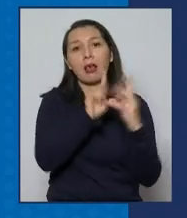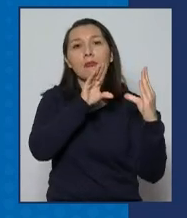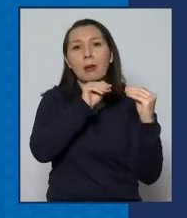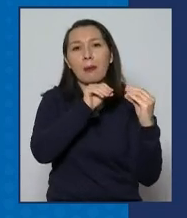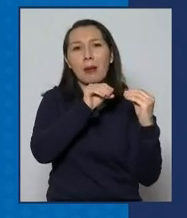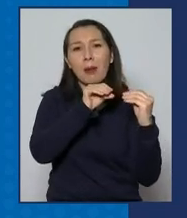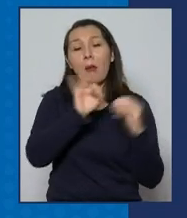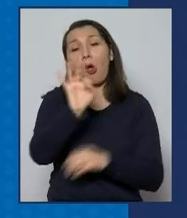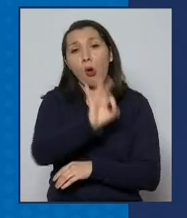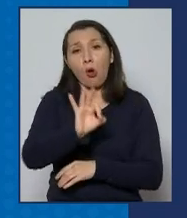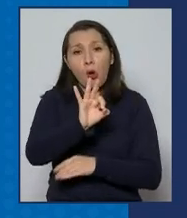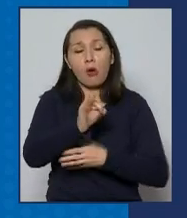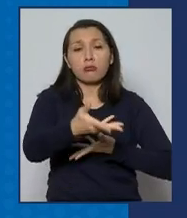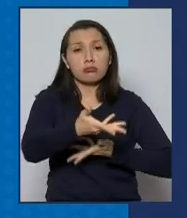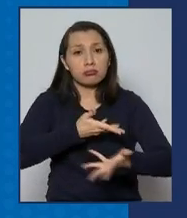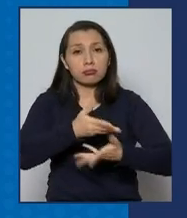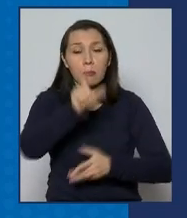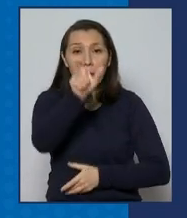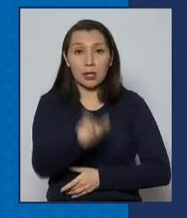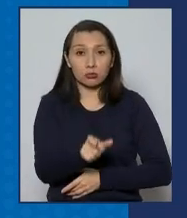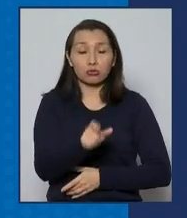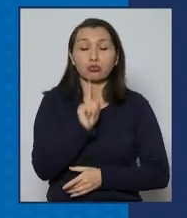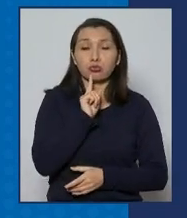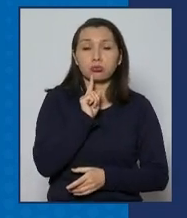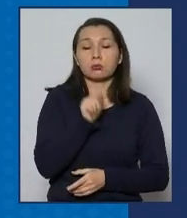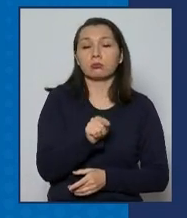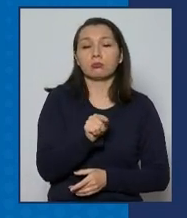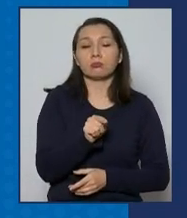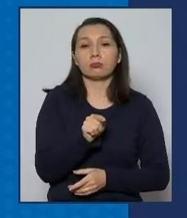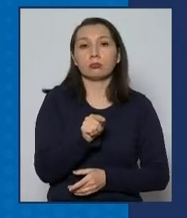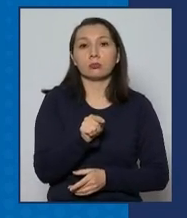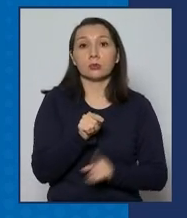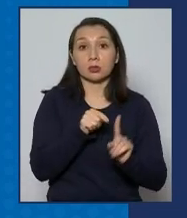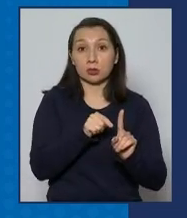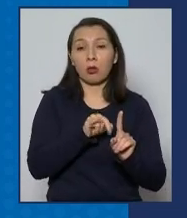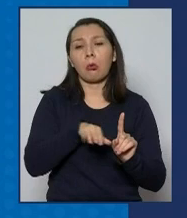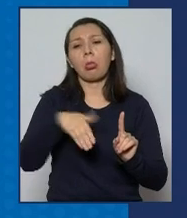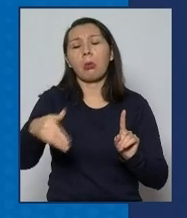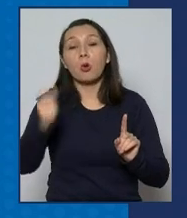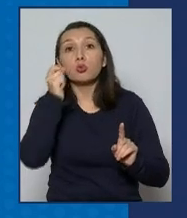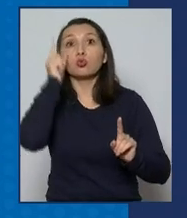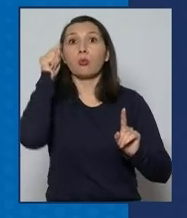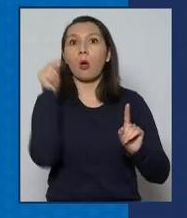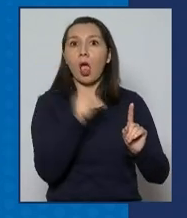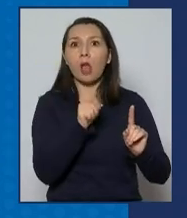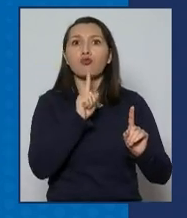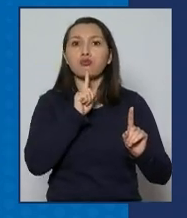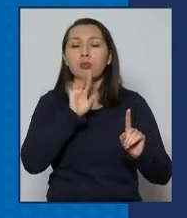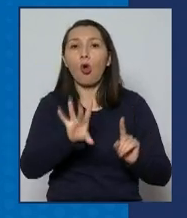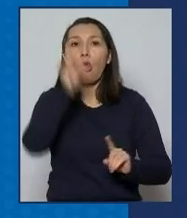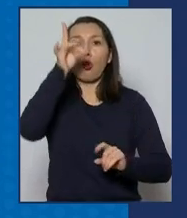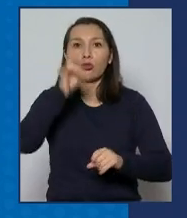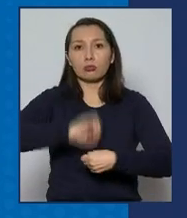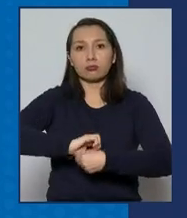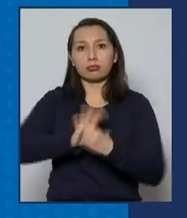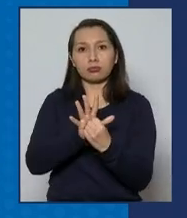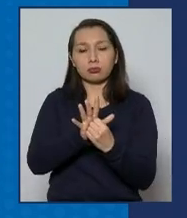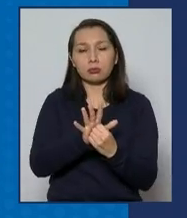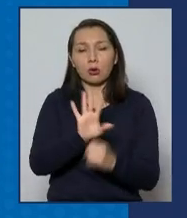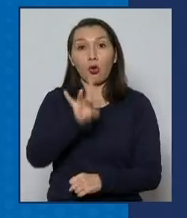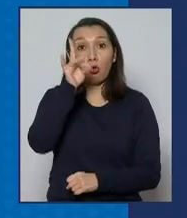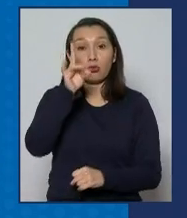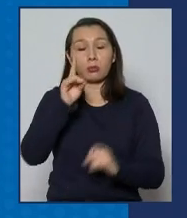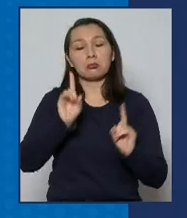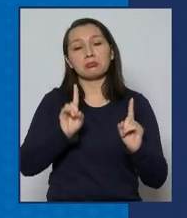compartir con una persona que es, o se sabe después, que resulta enferma de